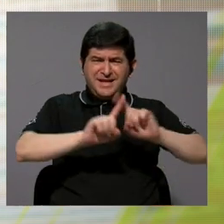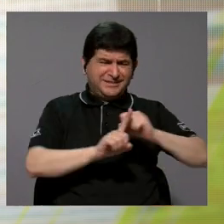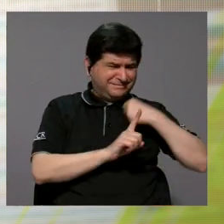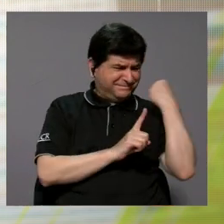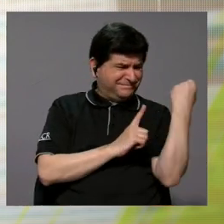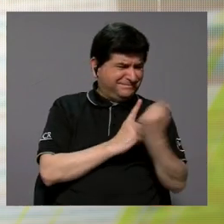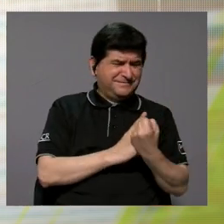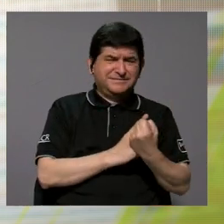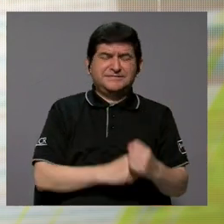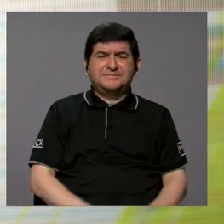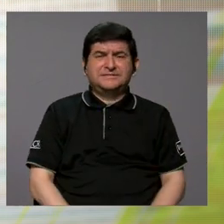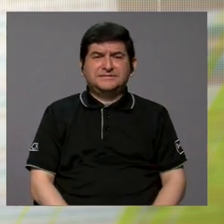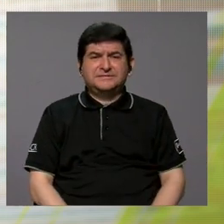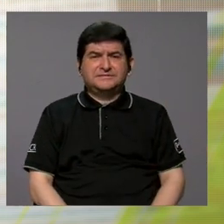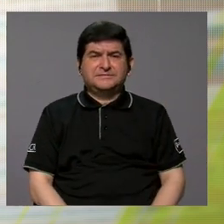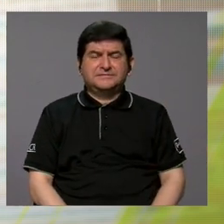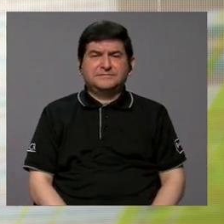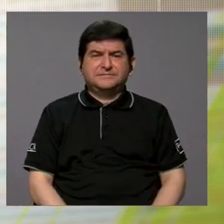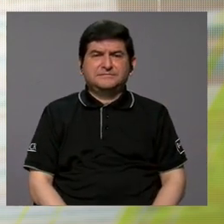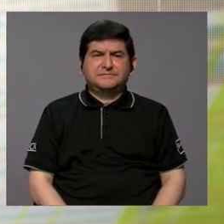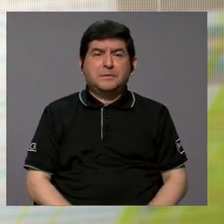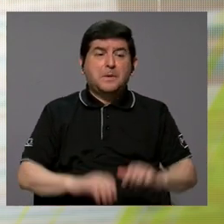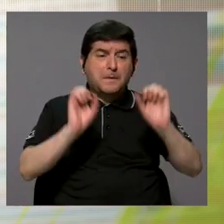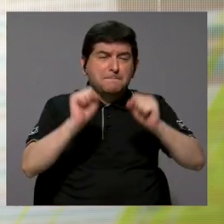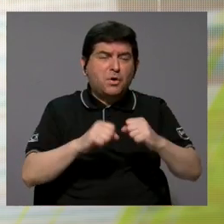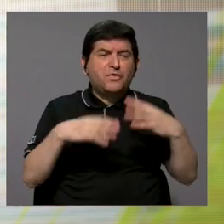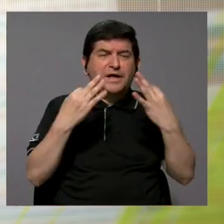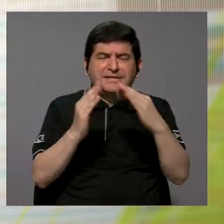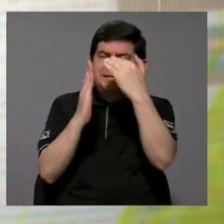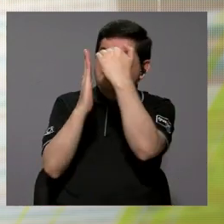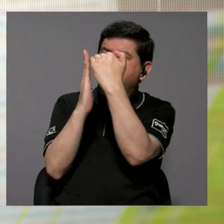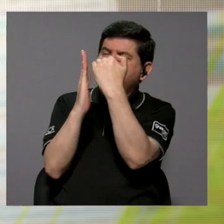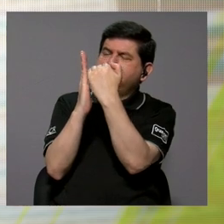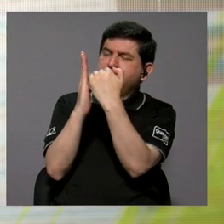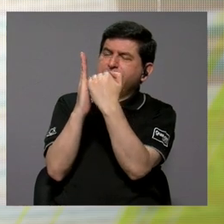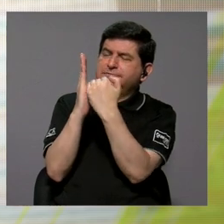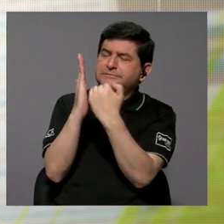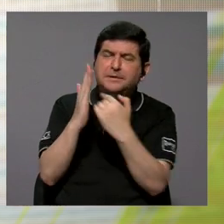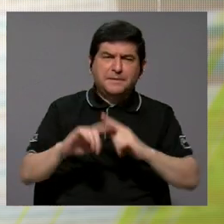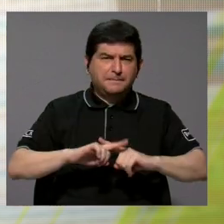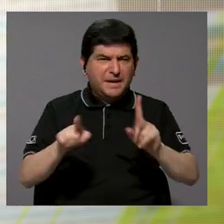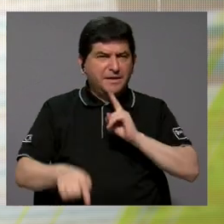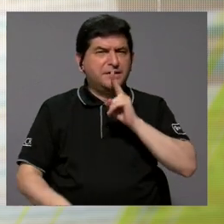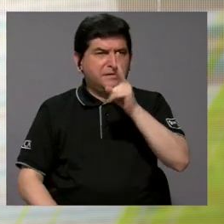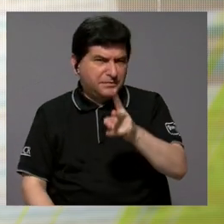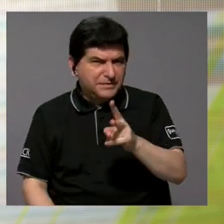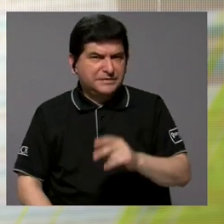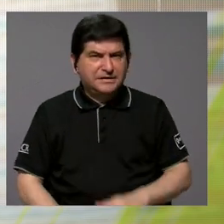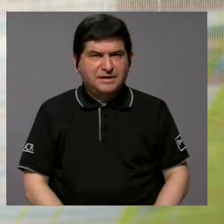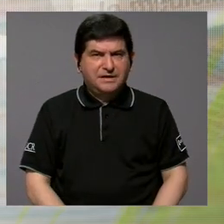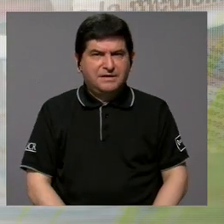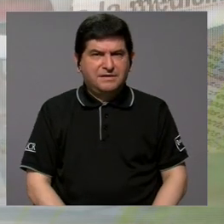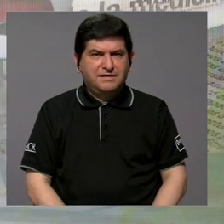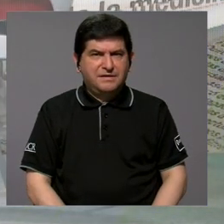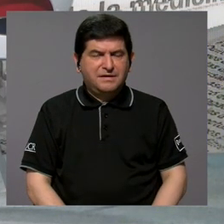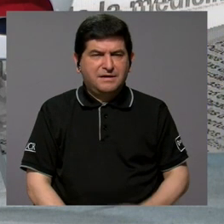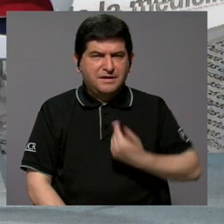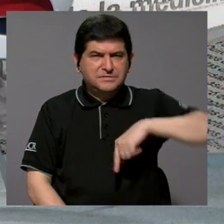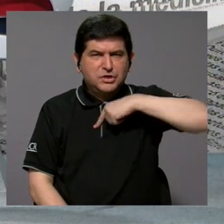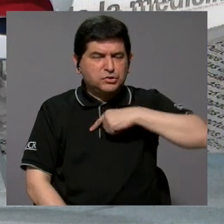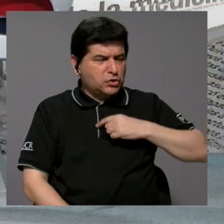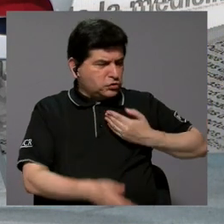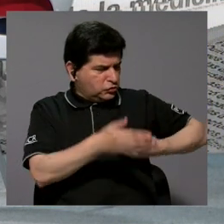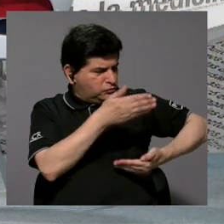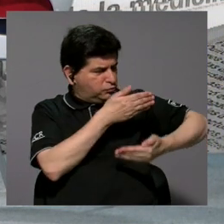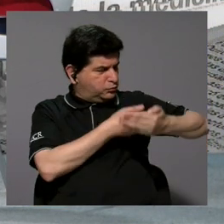factores ahí, ¿verdad?, menos que podemos ir listando, pero realmente si volvemos un poquito